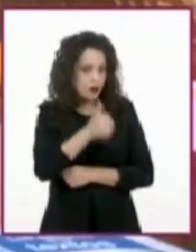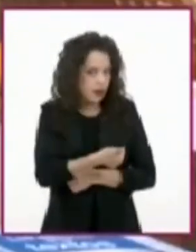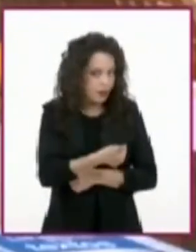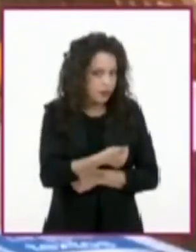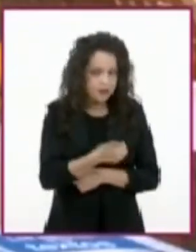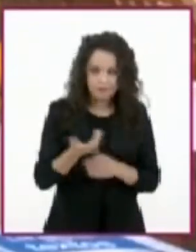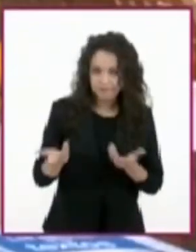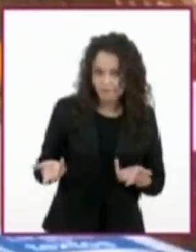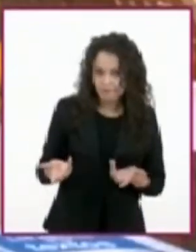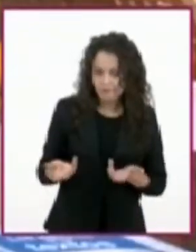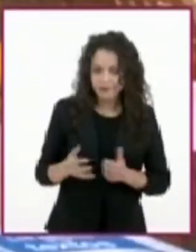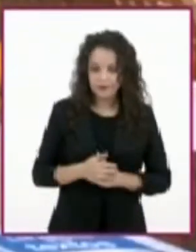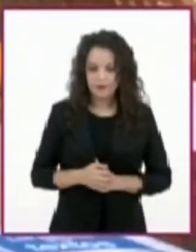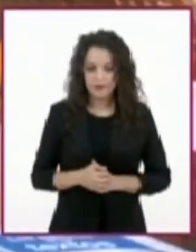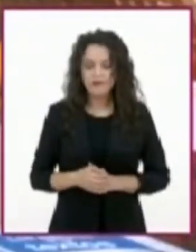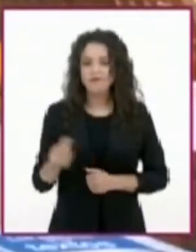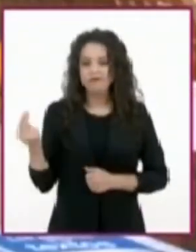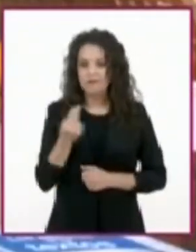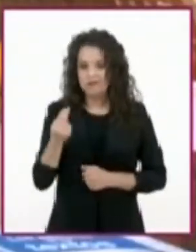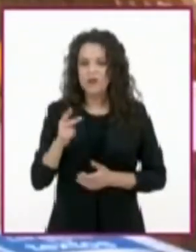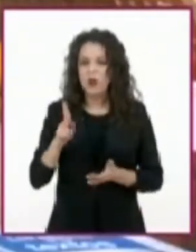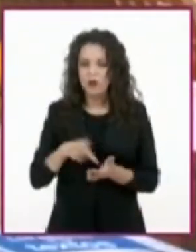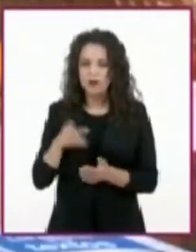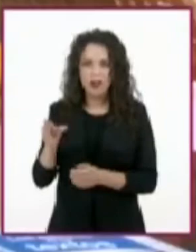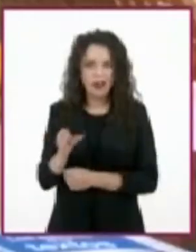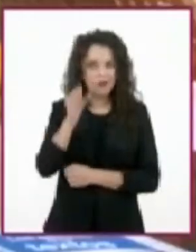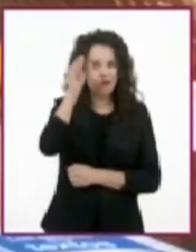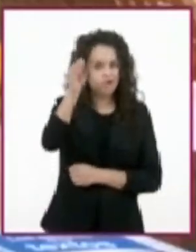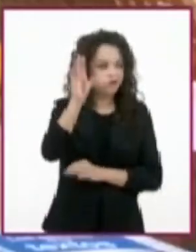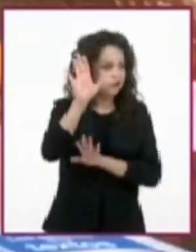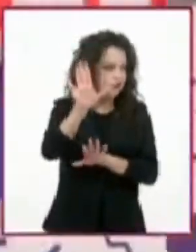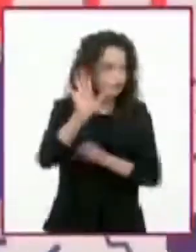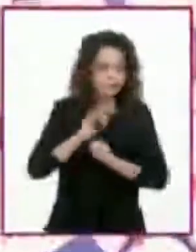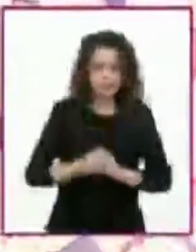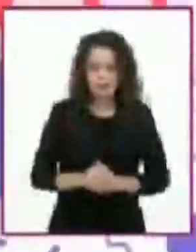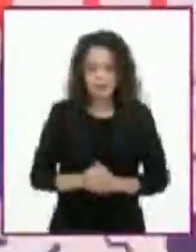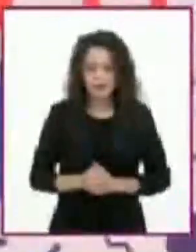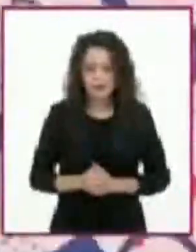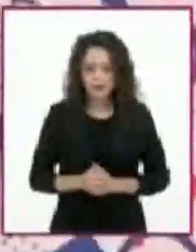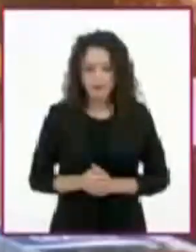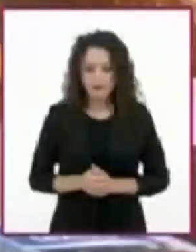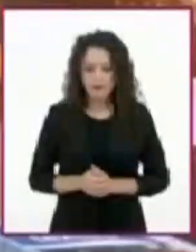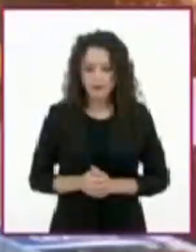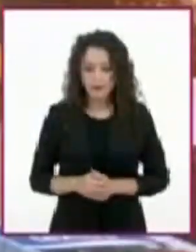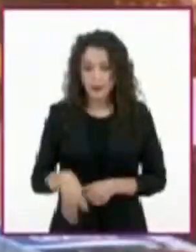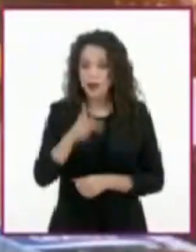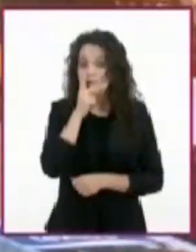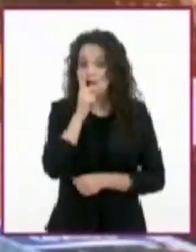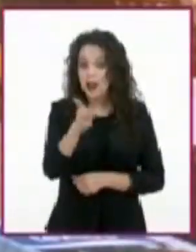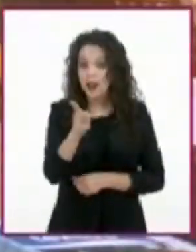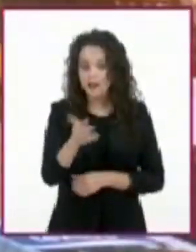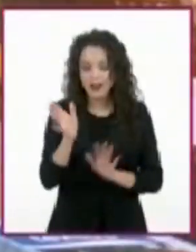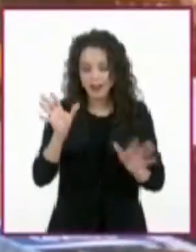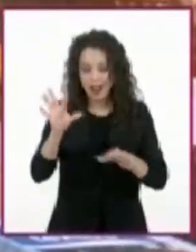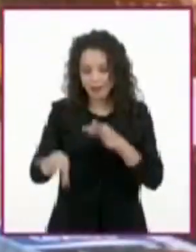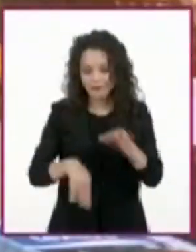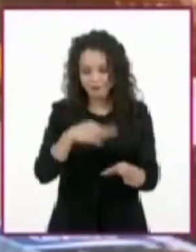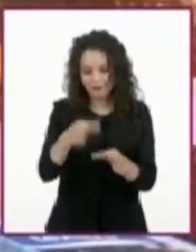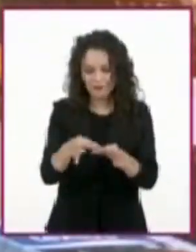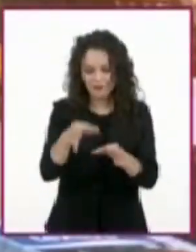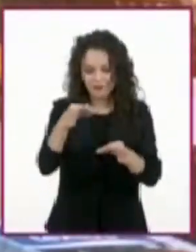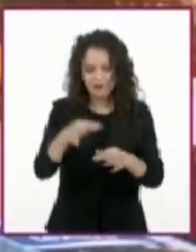resulta relevante y se debe reintegrar preservando el orden. Y esta palabra ya se coció.